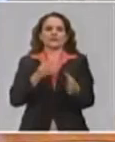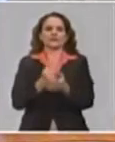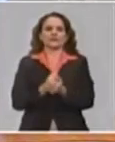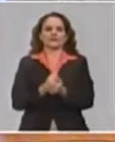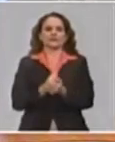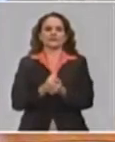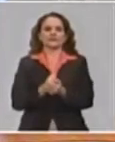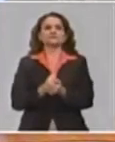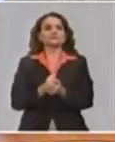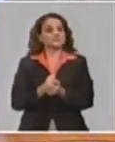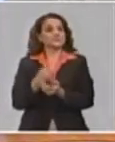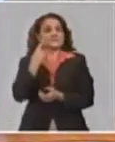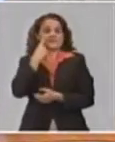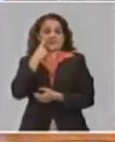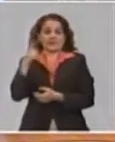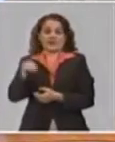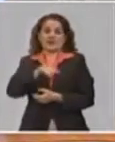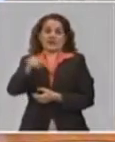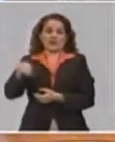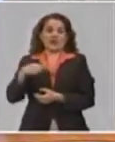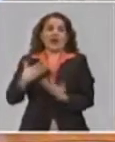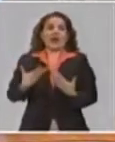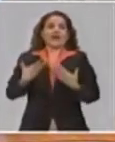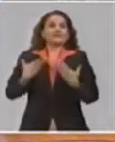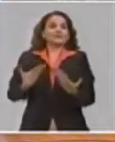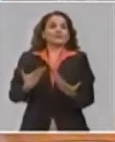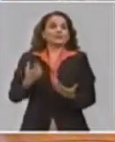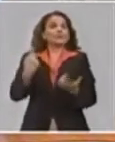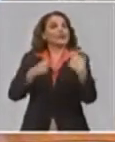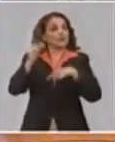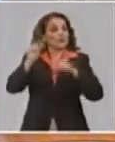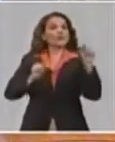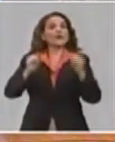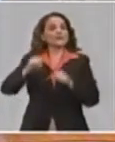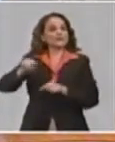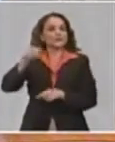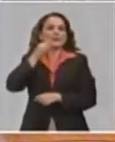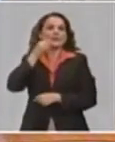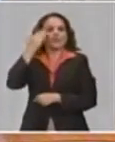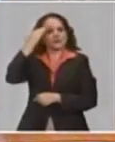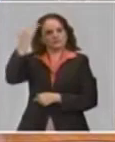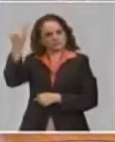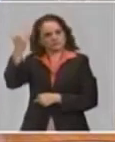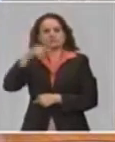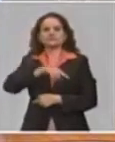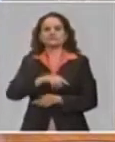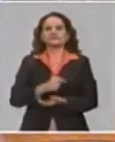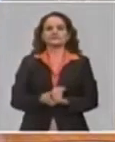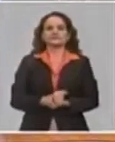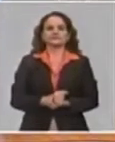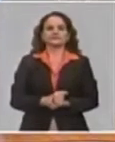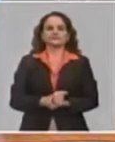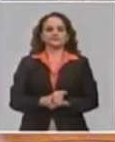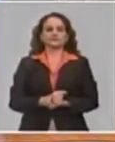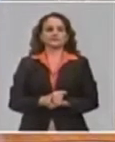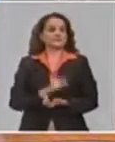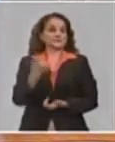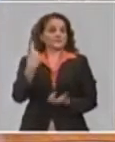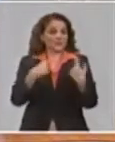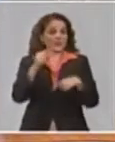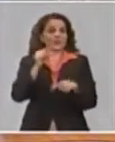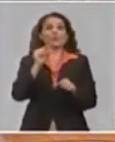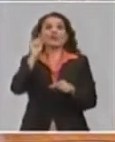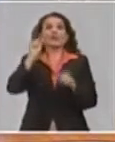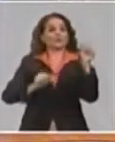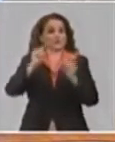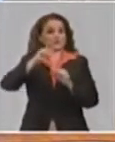son actitudes que en casos como estos vale la pena dignificar. Igual que hay un grupo de trabajadores por cuenta propia que